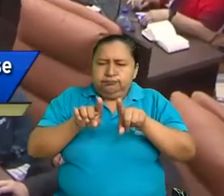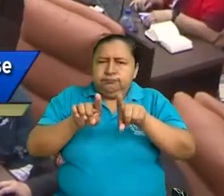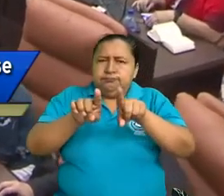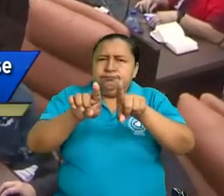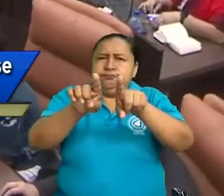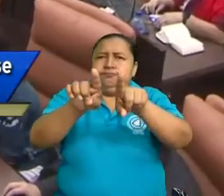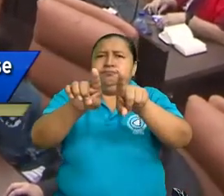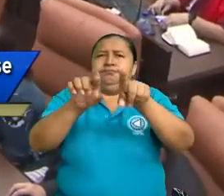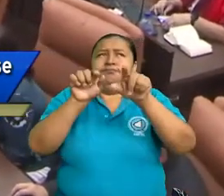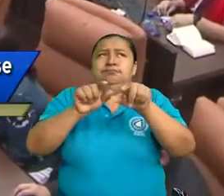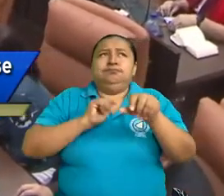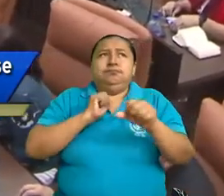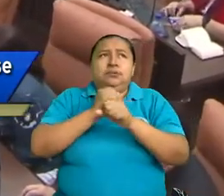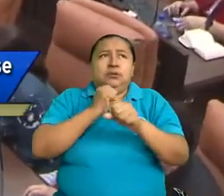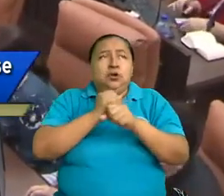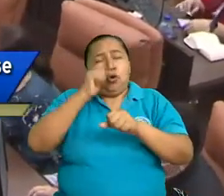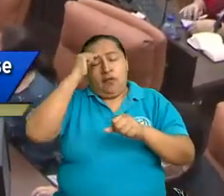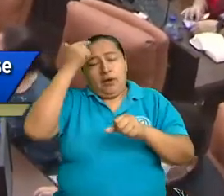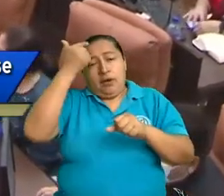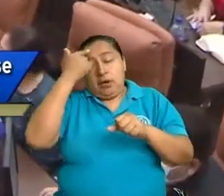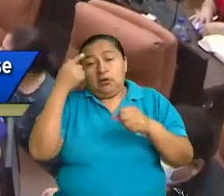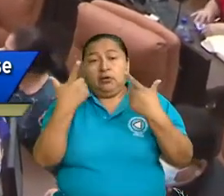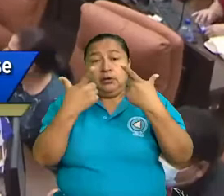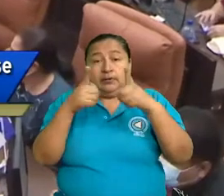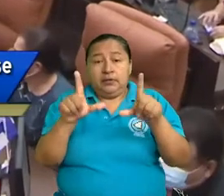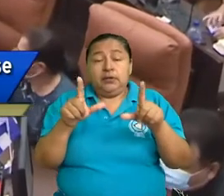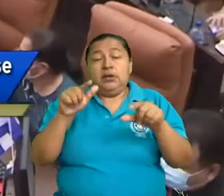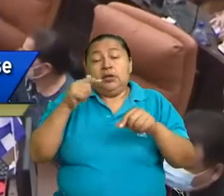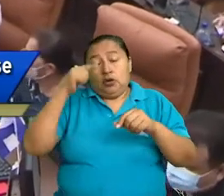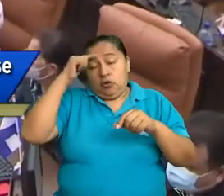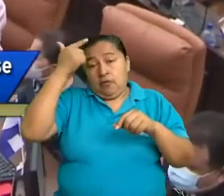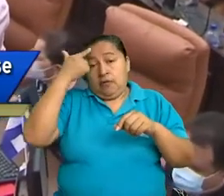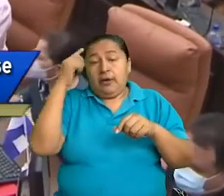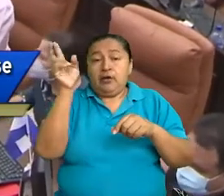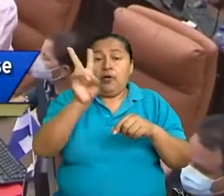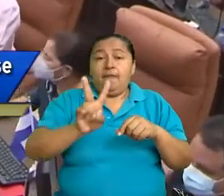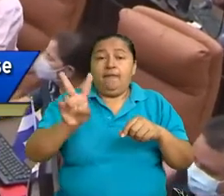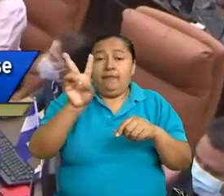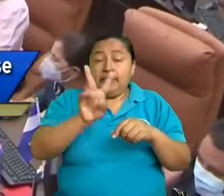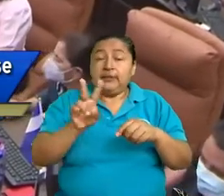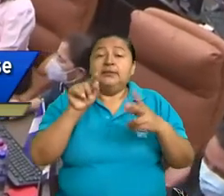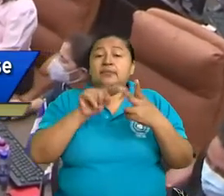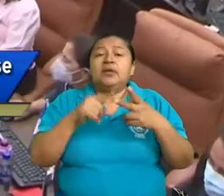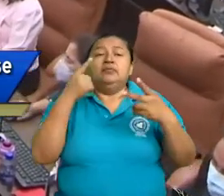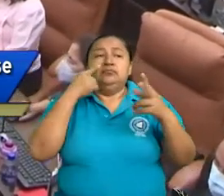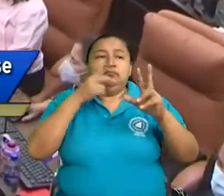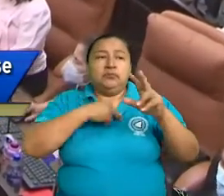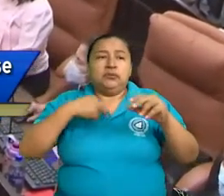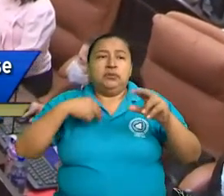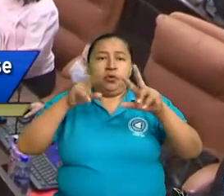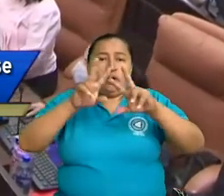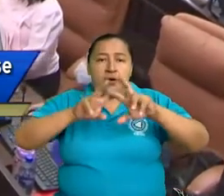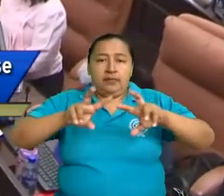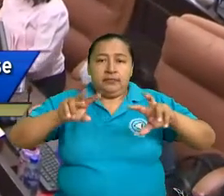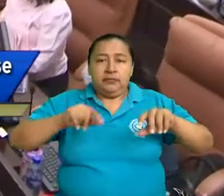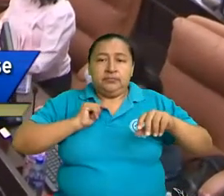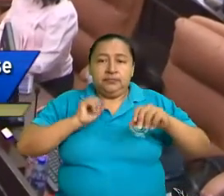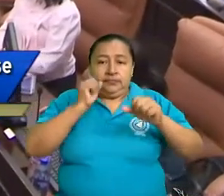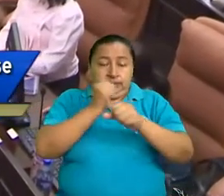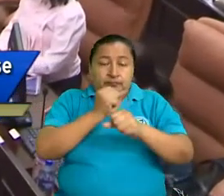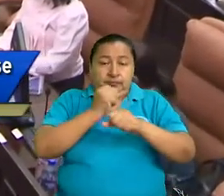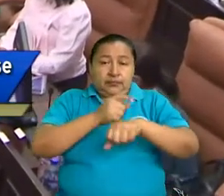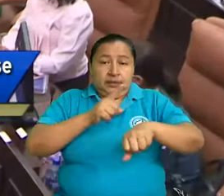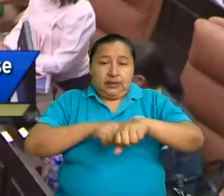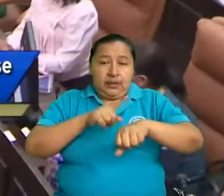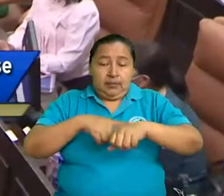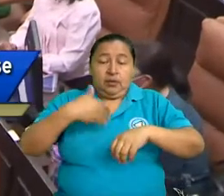decir, los períodos de gobiernos liberales, los períodos de gobiernos conservadores, se hizo una revisión del período